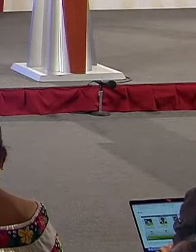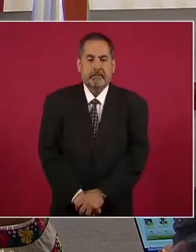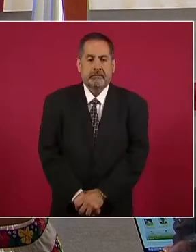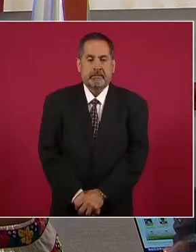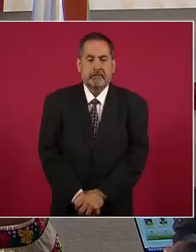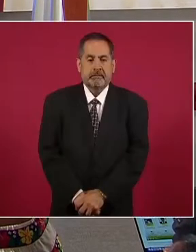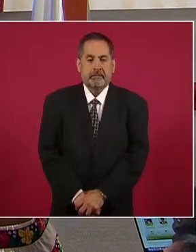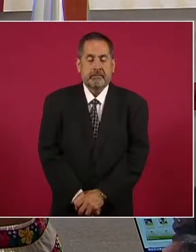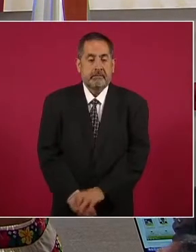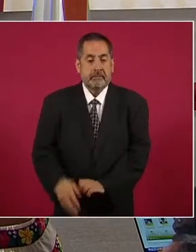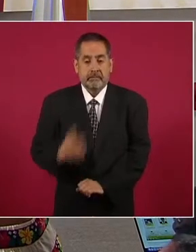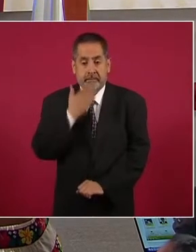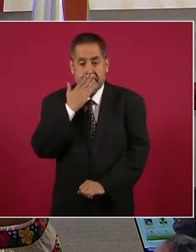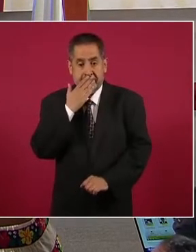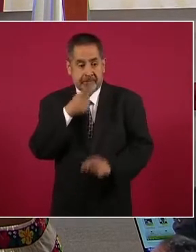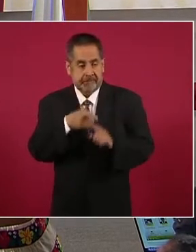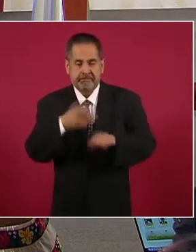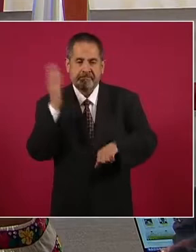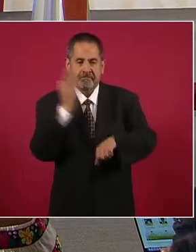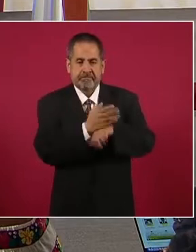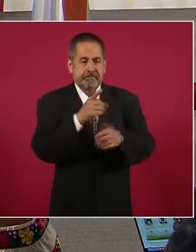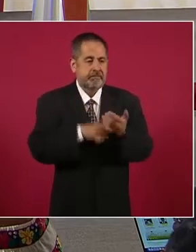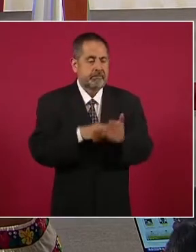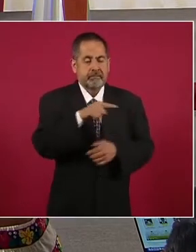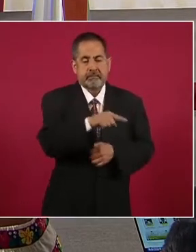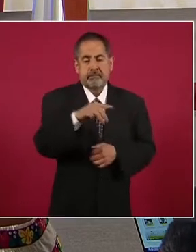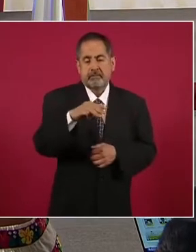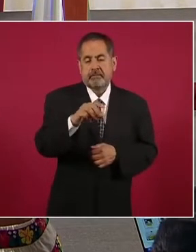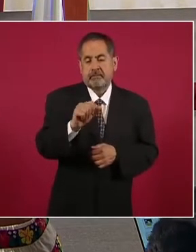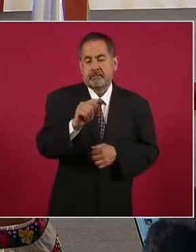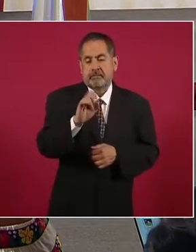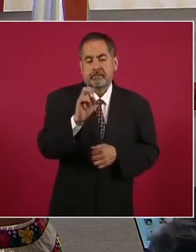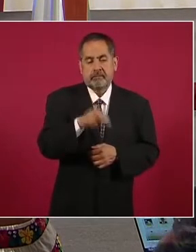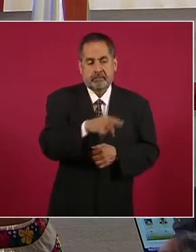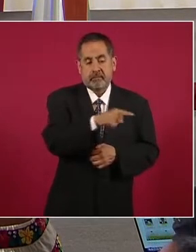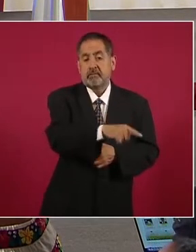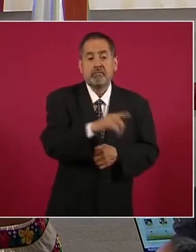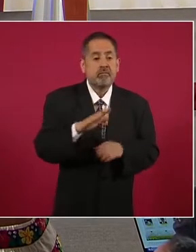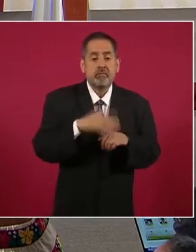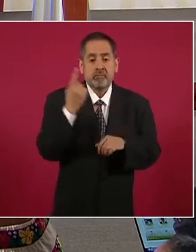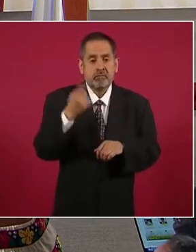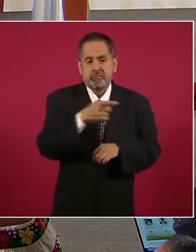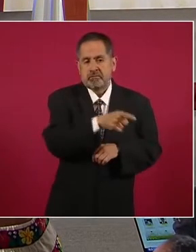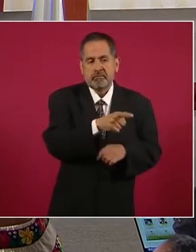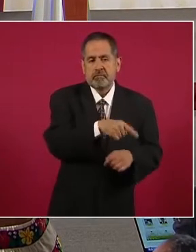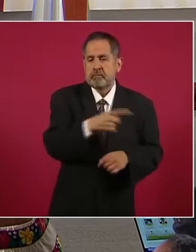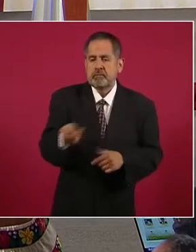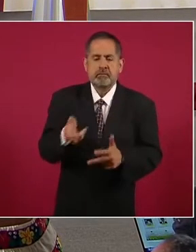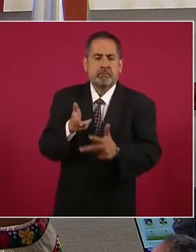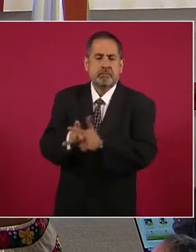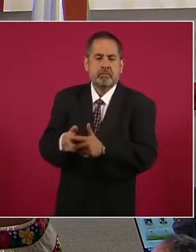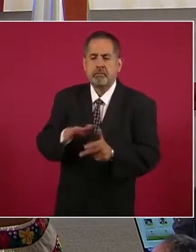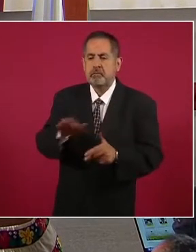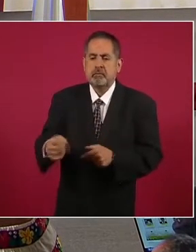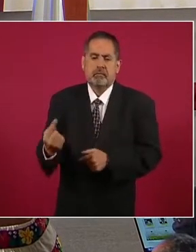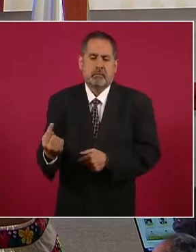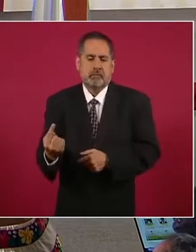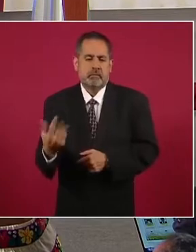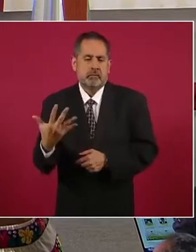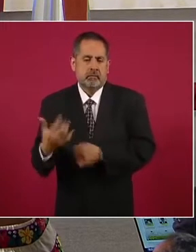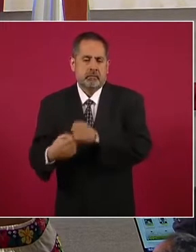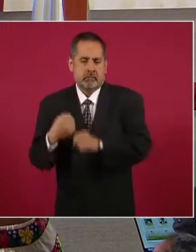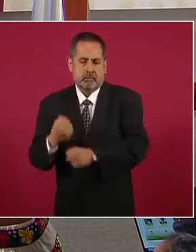contra de Martín Esteban N., alias El Berru, por el homicidio de un menor de cinco años,